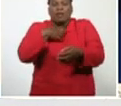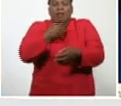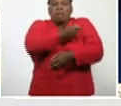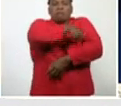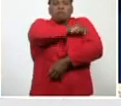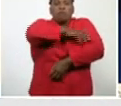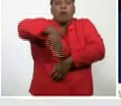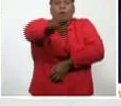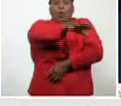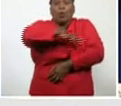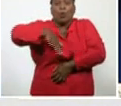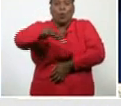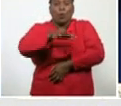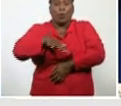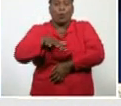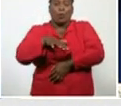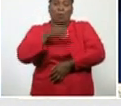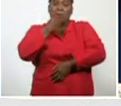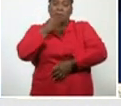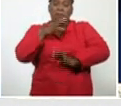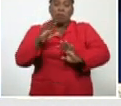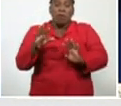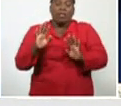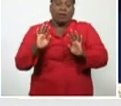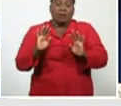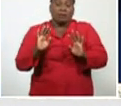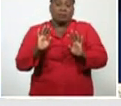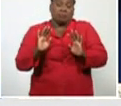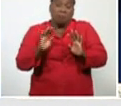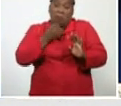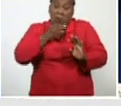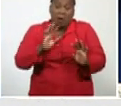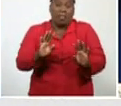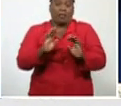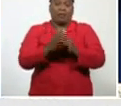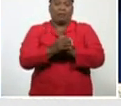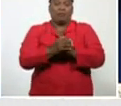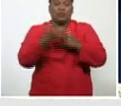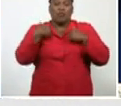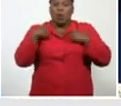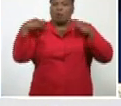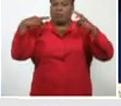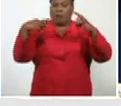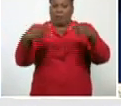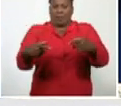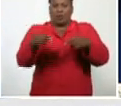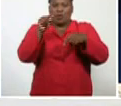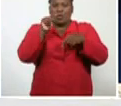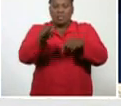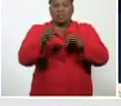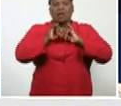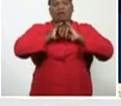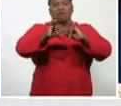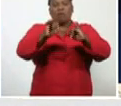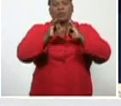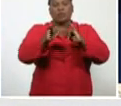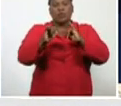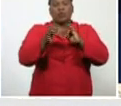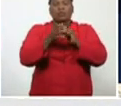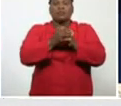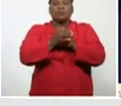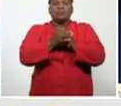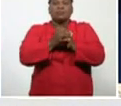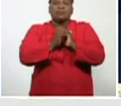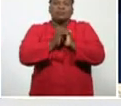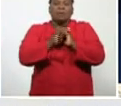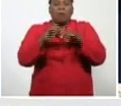frecuentes, y pudiera estar influenciado por esto. Yo reitero, son informaciones que se van dando, porque